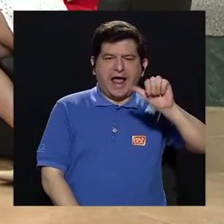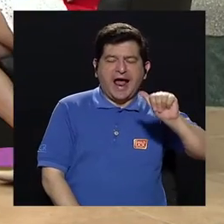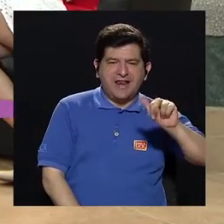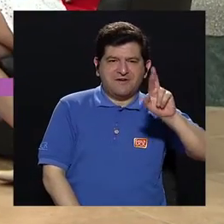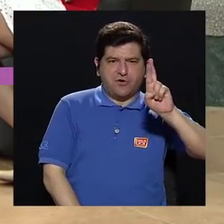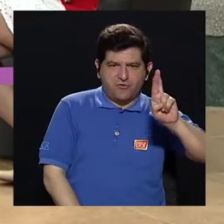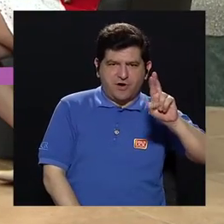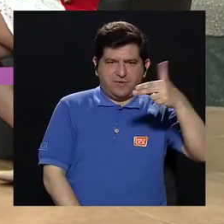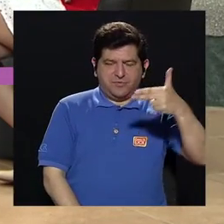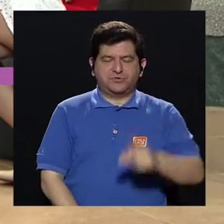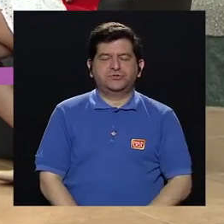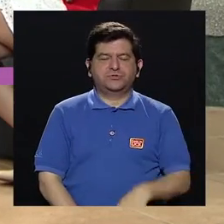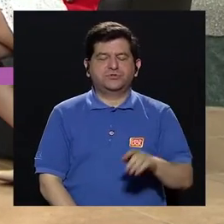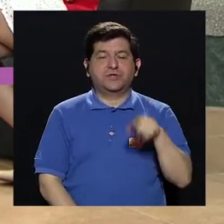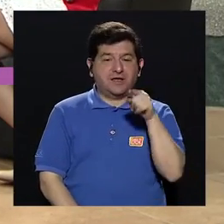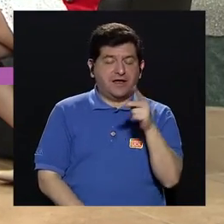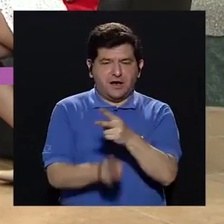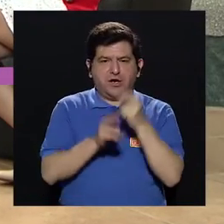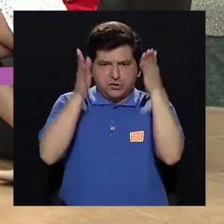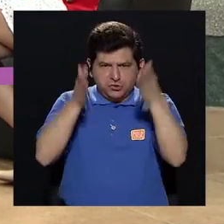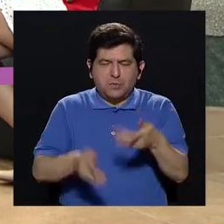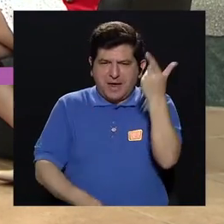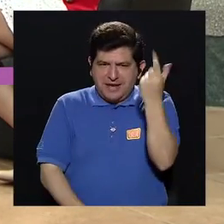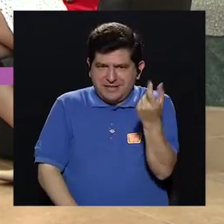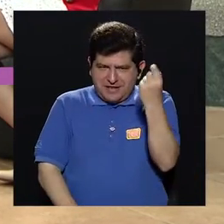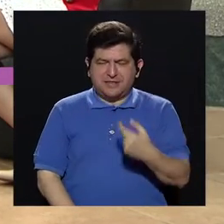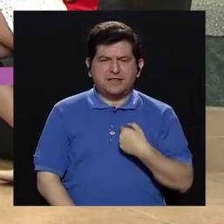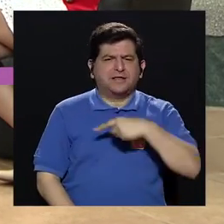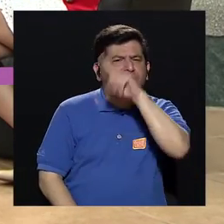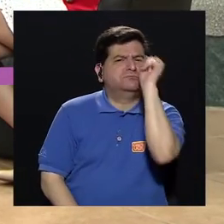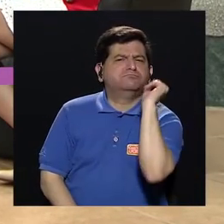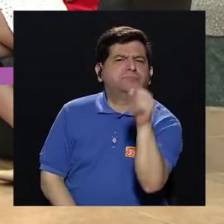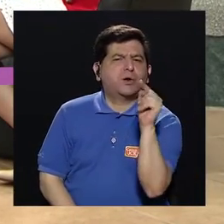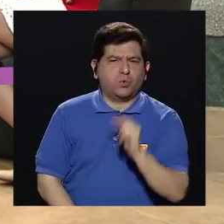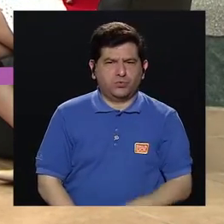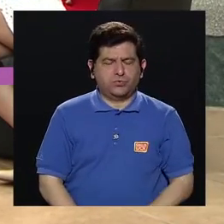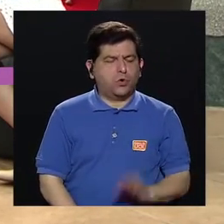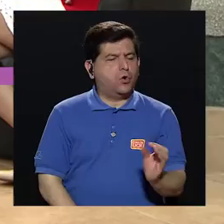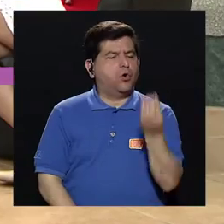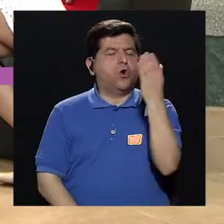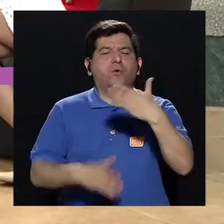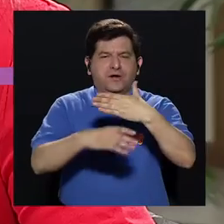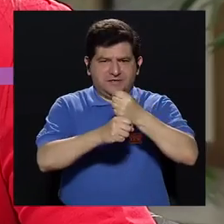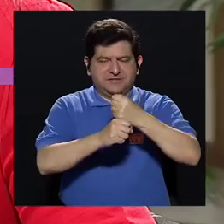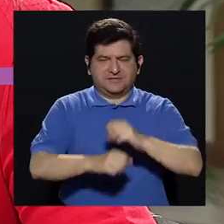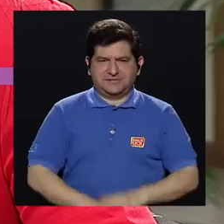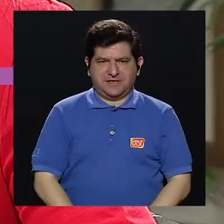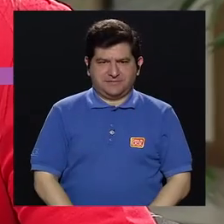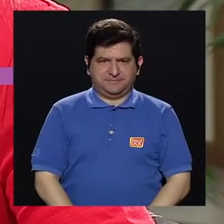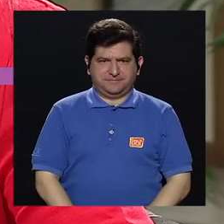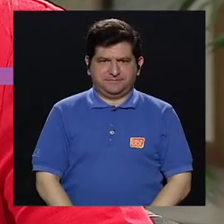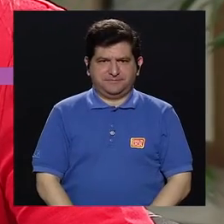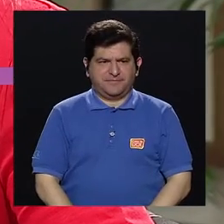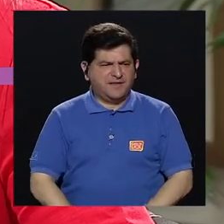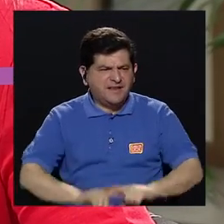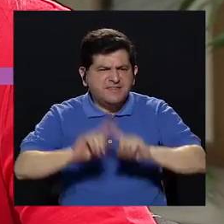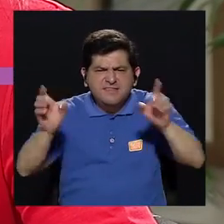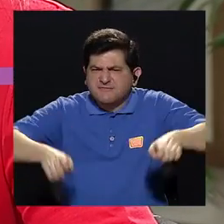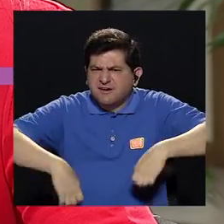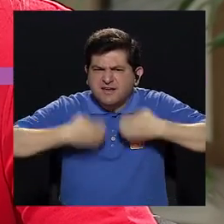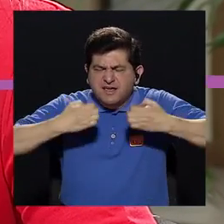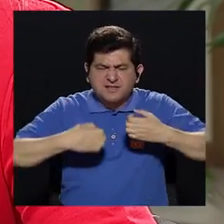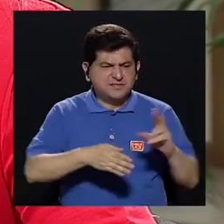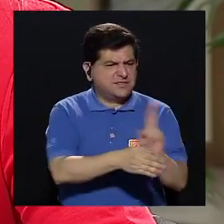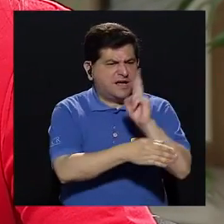superintendente de pensiones. Don Álvaro, le hago una consulta que nos hizo un joven que es la siguiente. ¿Qué diferencia